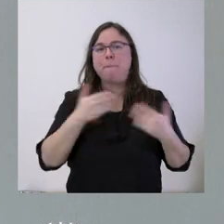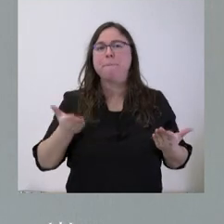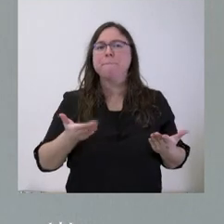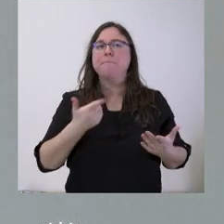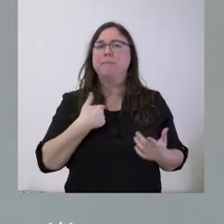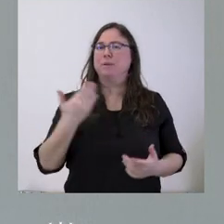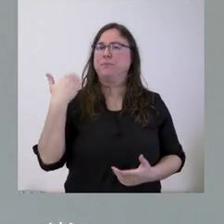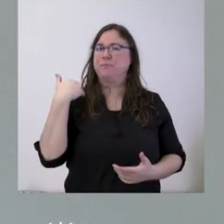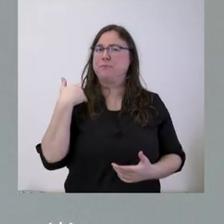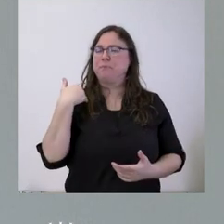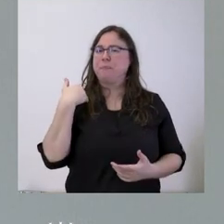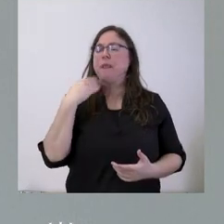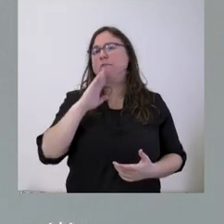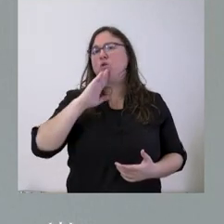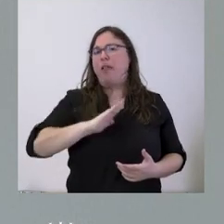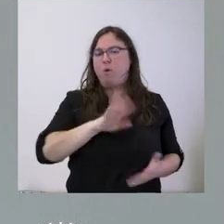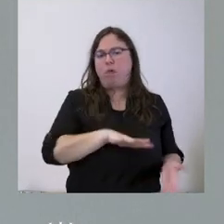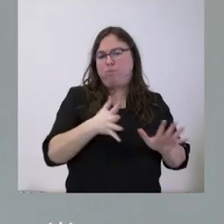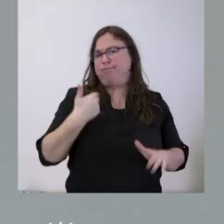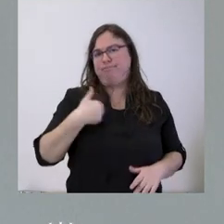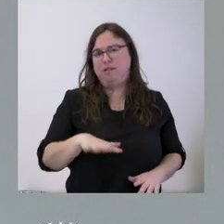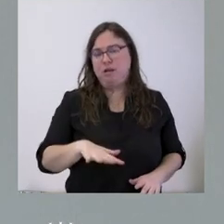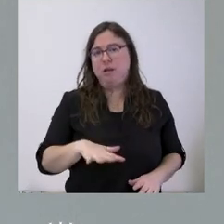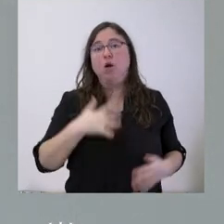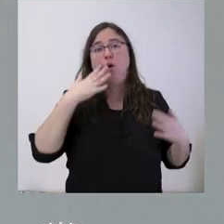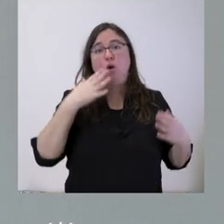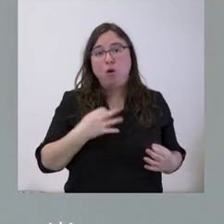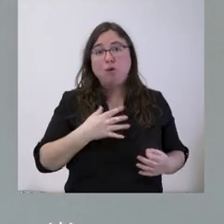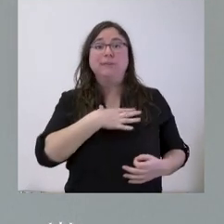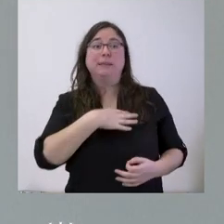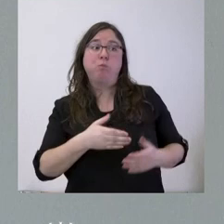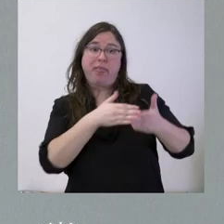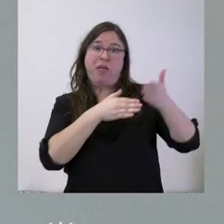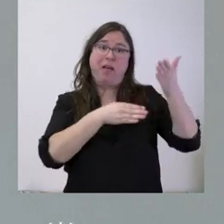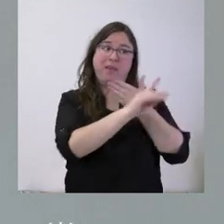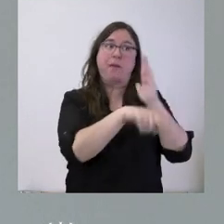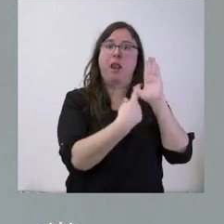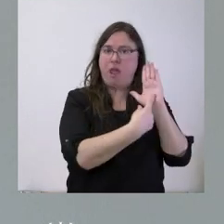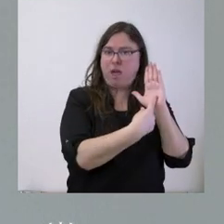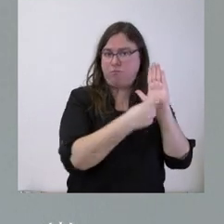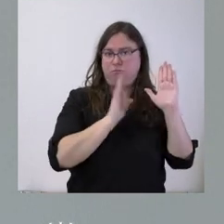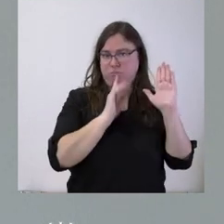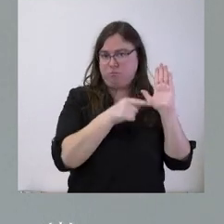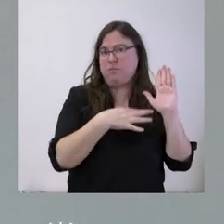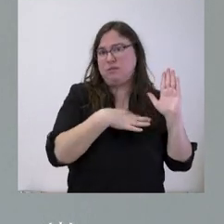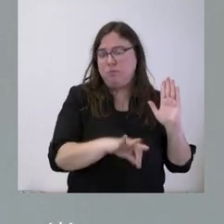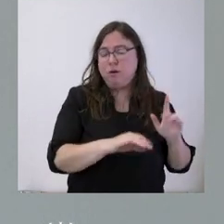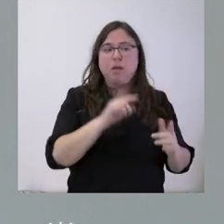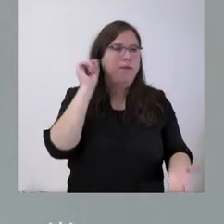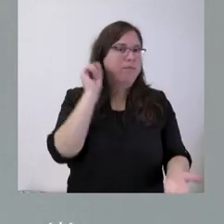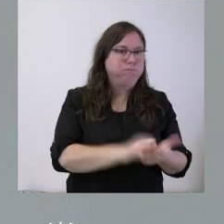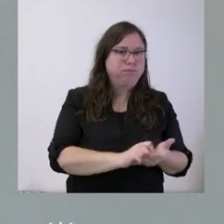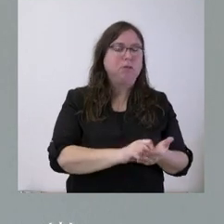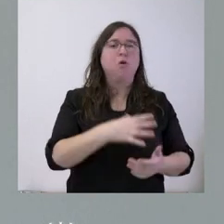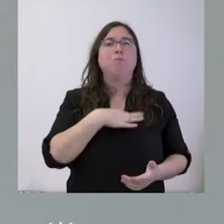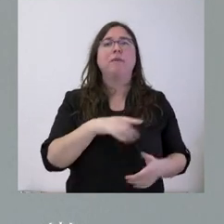medida en que había un desarrollo nos ha parecido ponerlo en práctica. Lógicamente, hubiera podido ser a través de la ley e inmediatamente, quizá